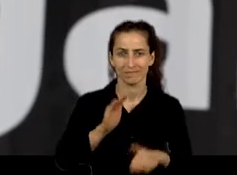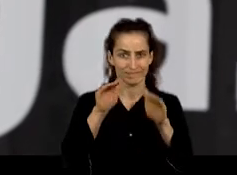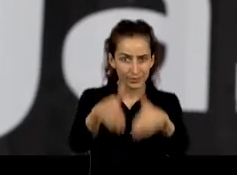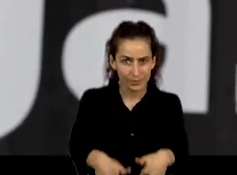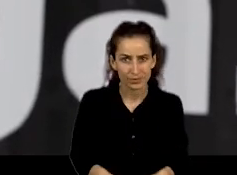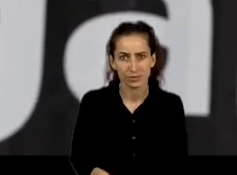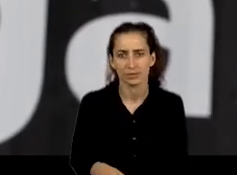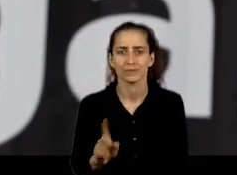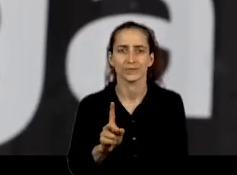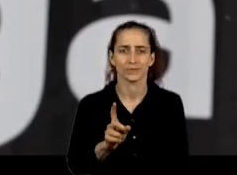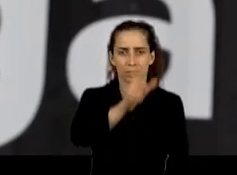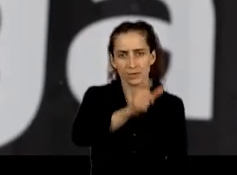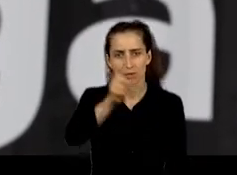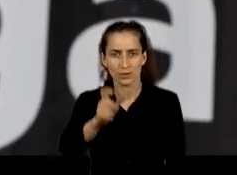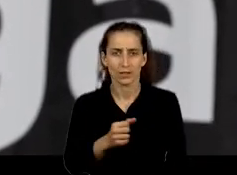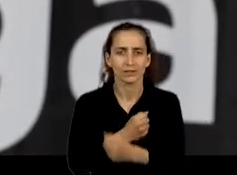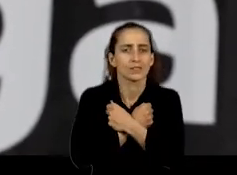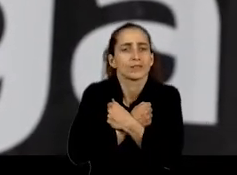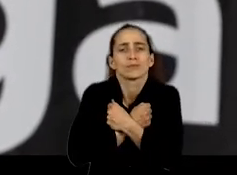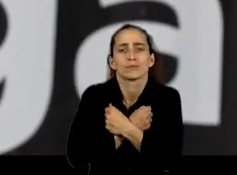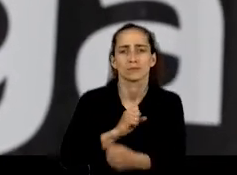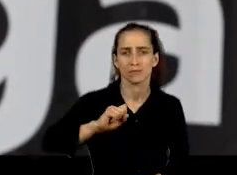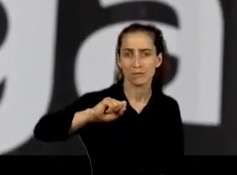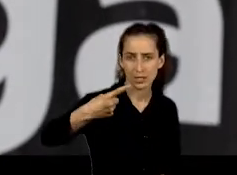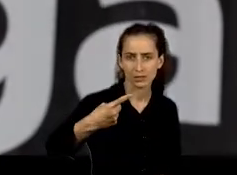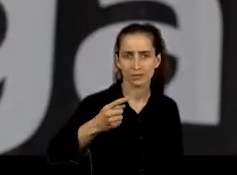la de las personas a las que más queremos.